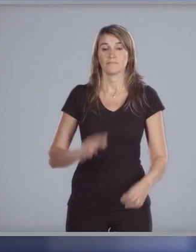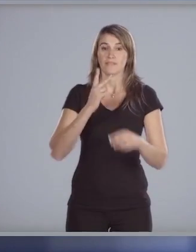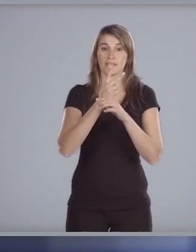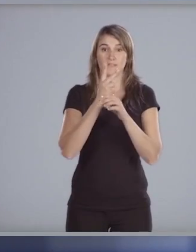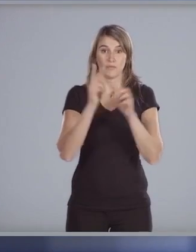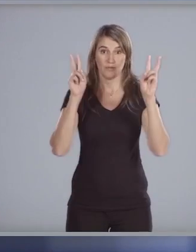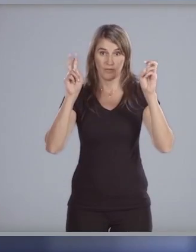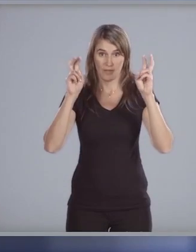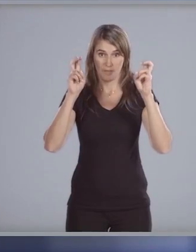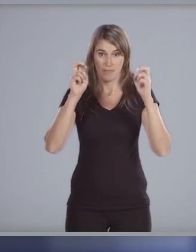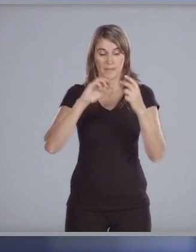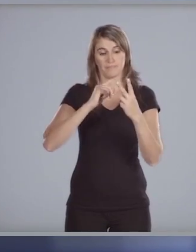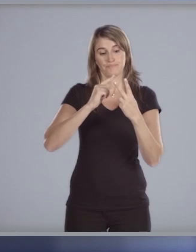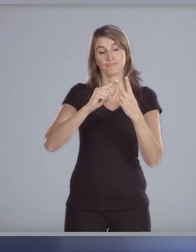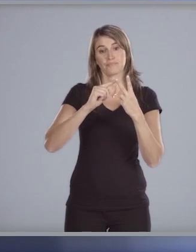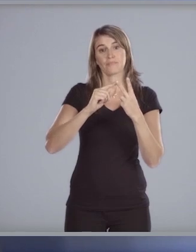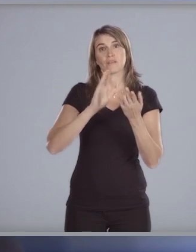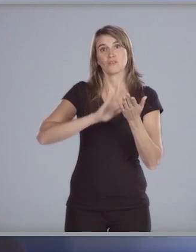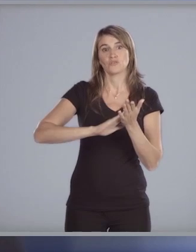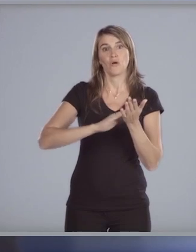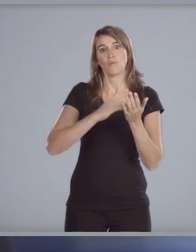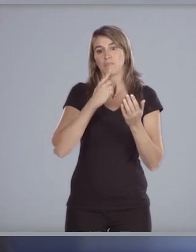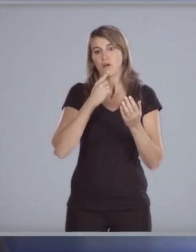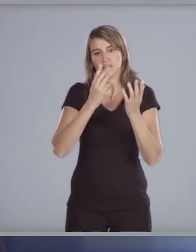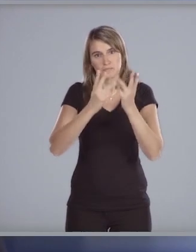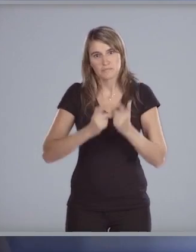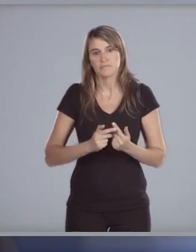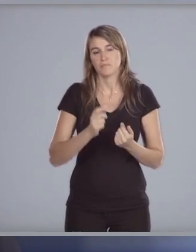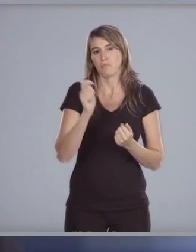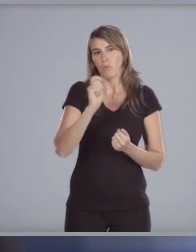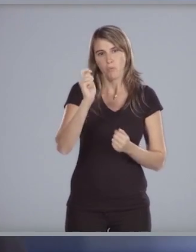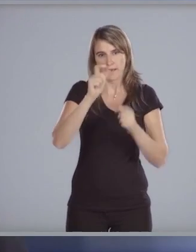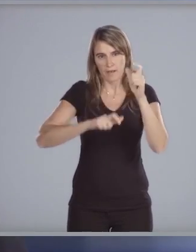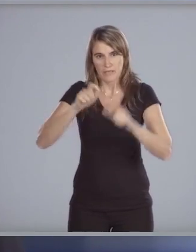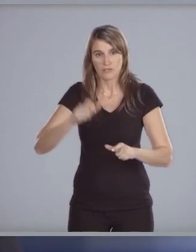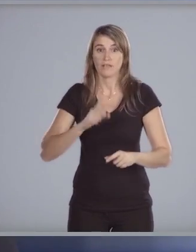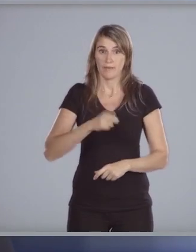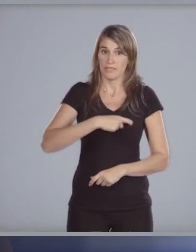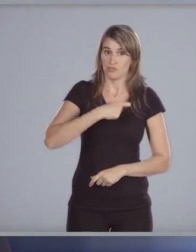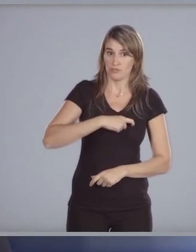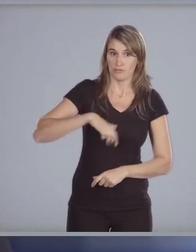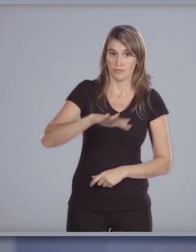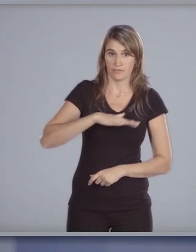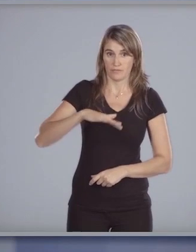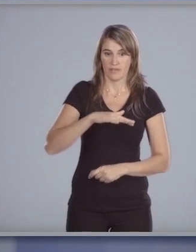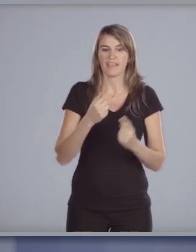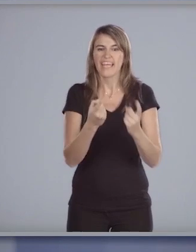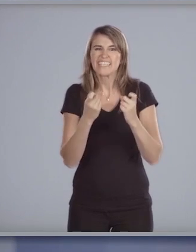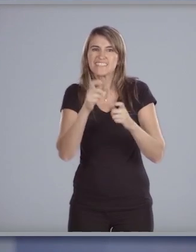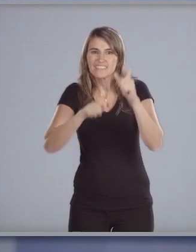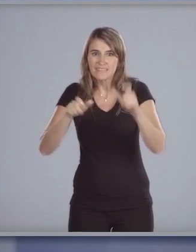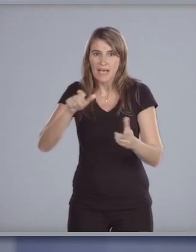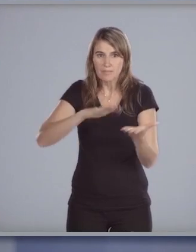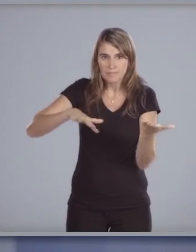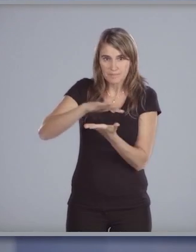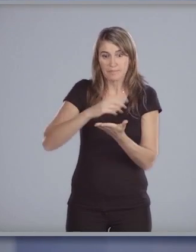El segundo pilar refiere a políticas públicas y a políticas sociales y en este